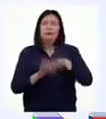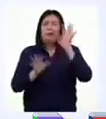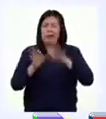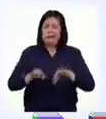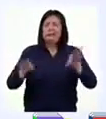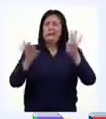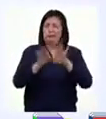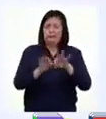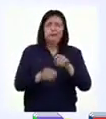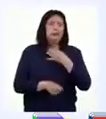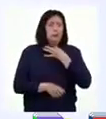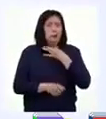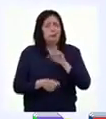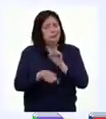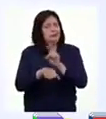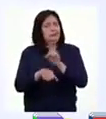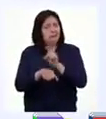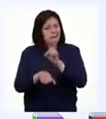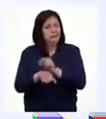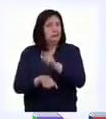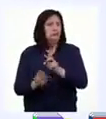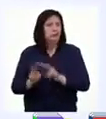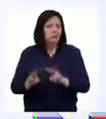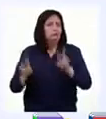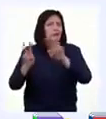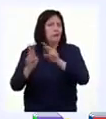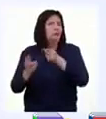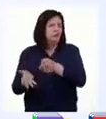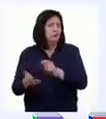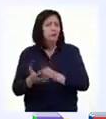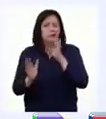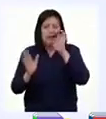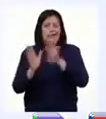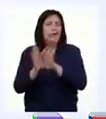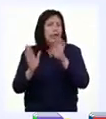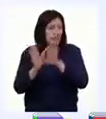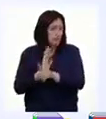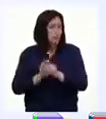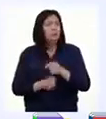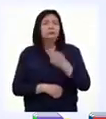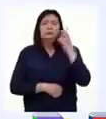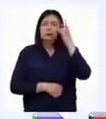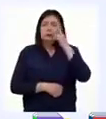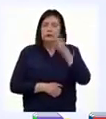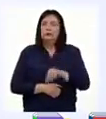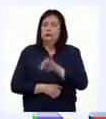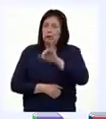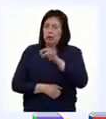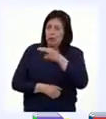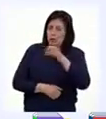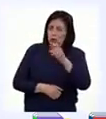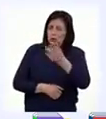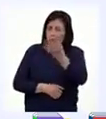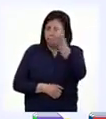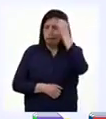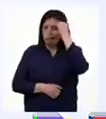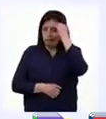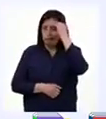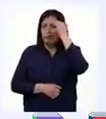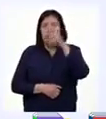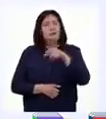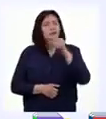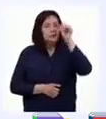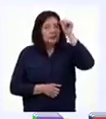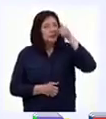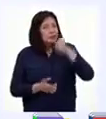importante es que su abuelito les enseñó estos valores con el ejemplo. Por eso, Joseph los tiene tan presentes